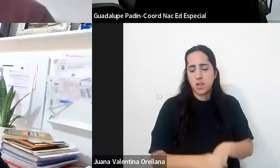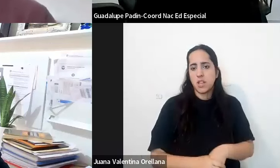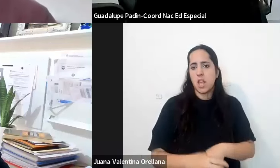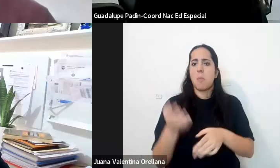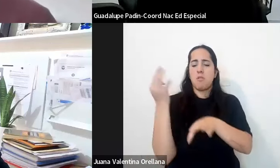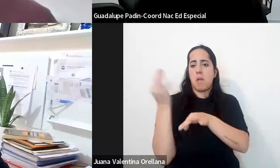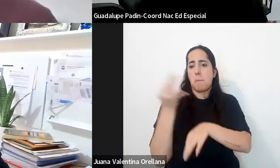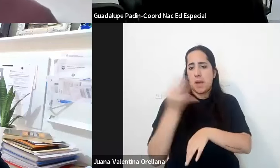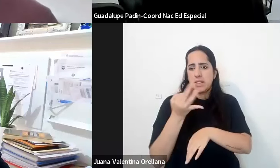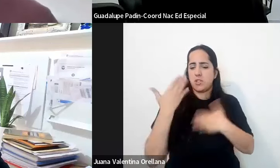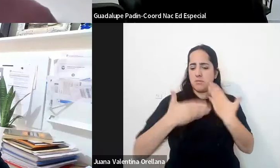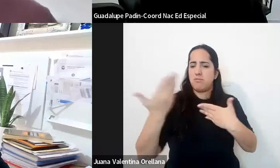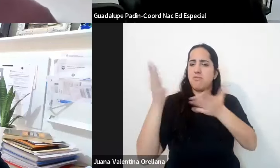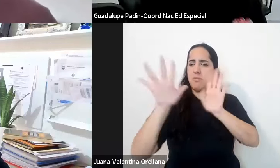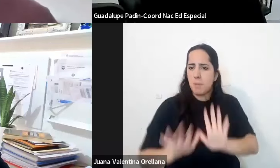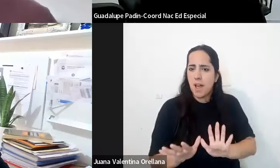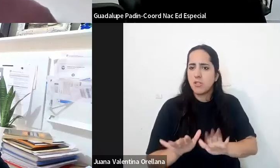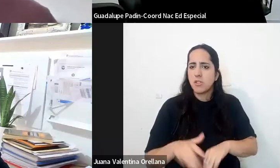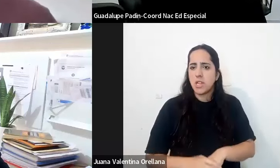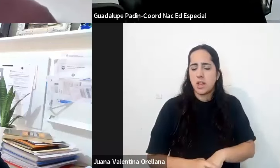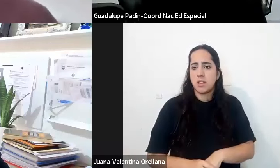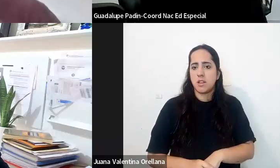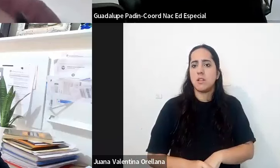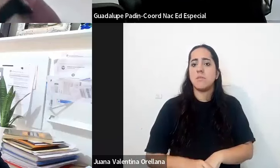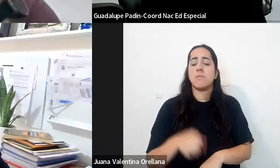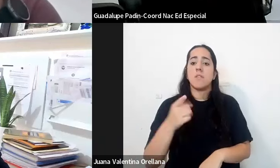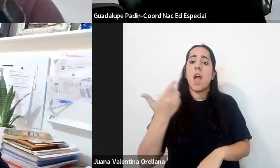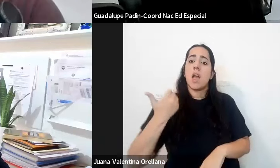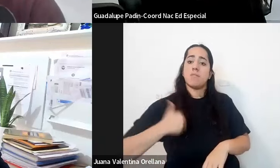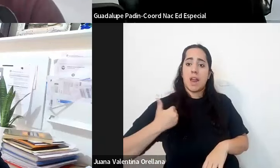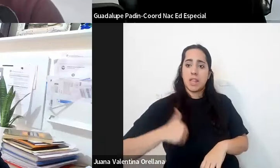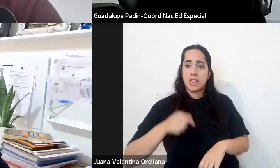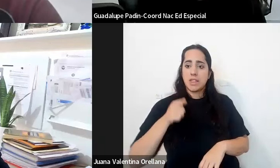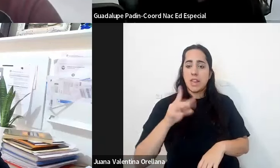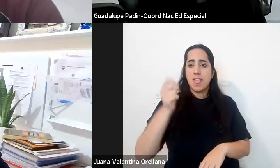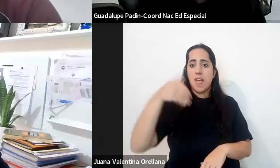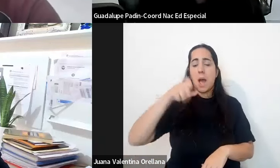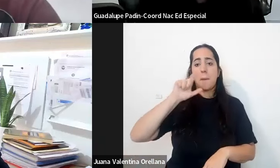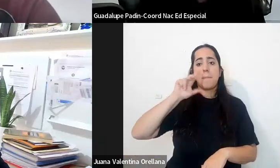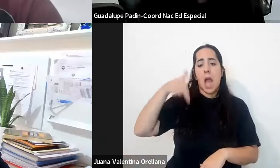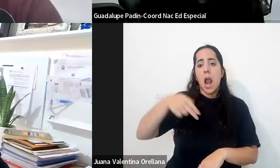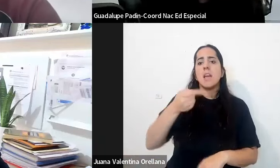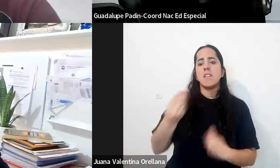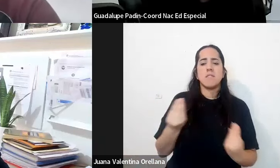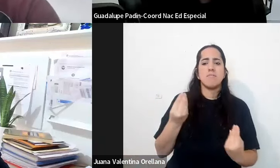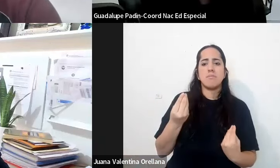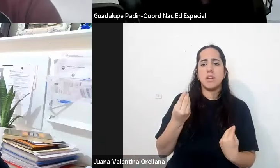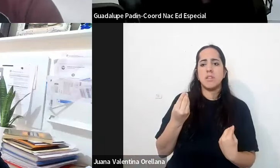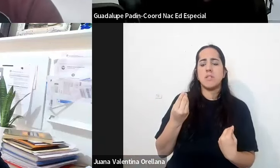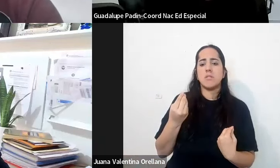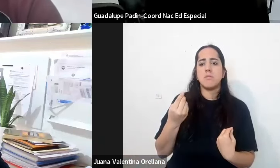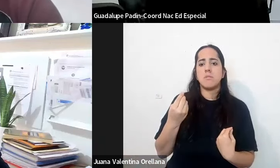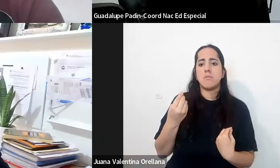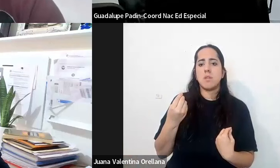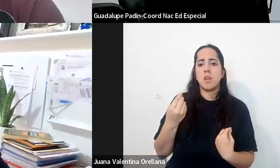en el caso que comentaba por Argentina Damián esto tiene tal vez más que ver